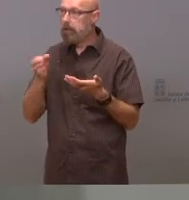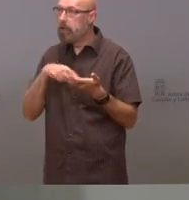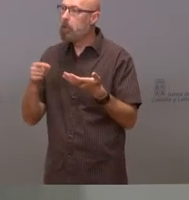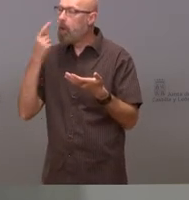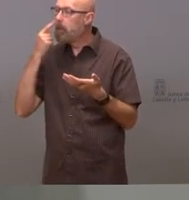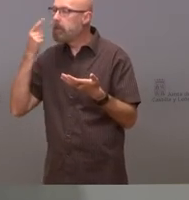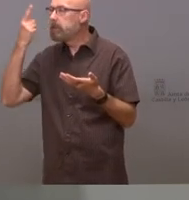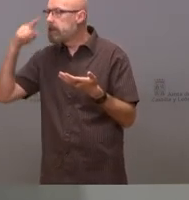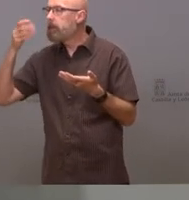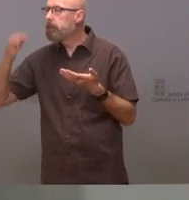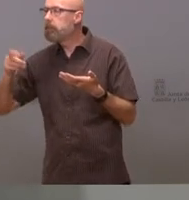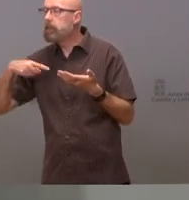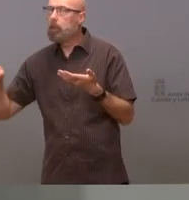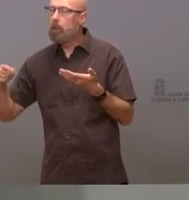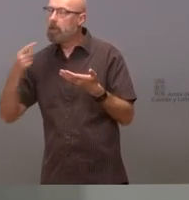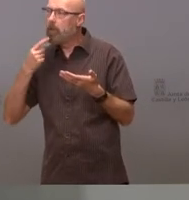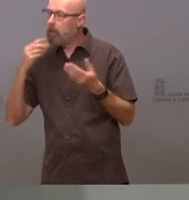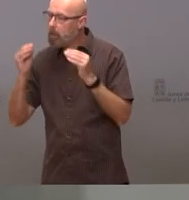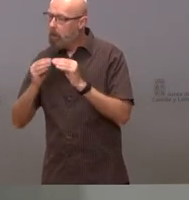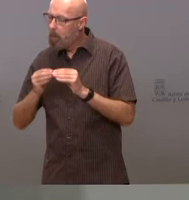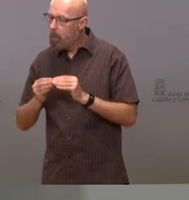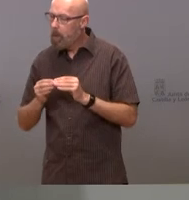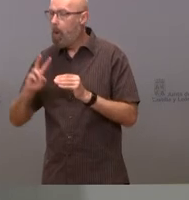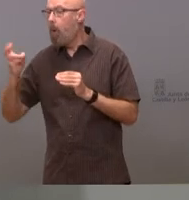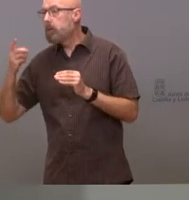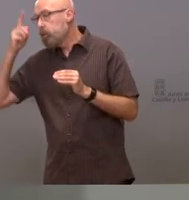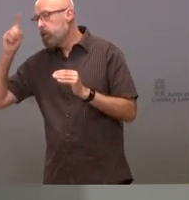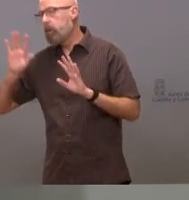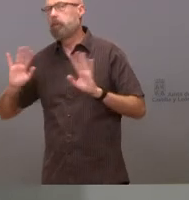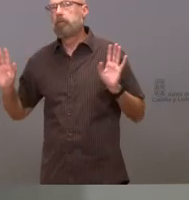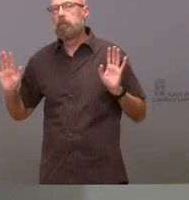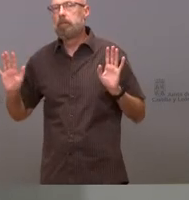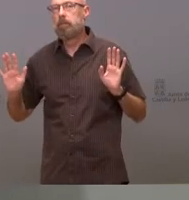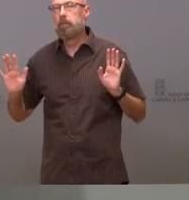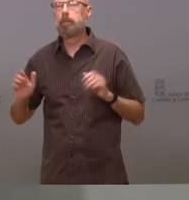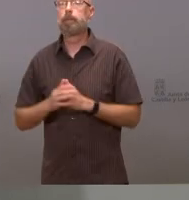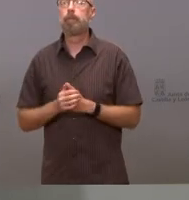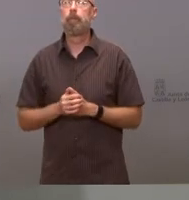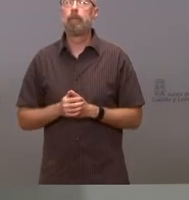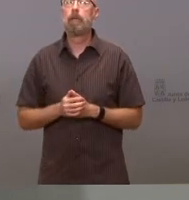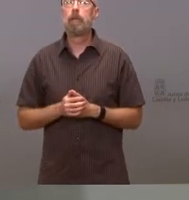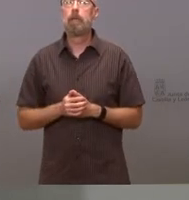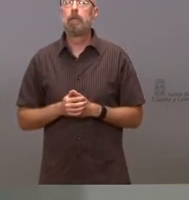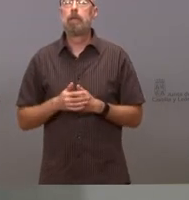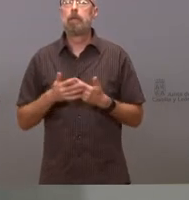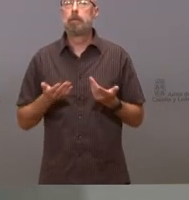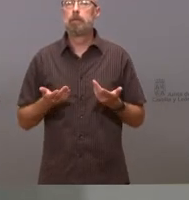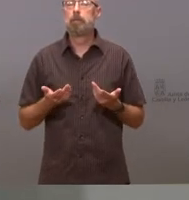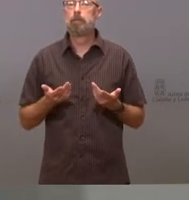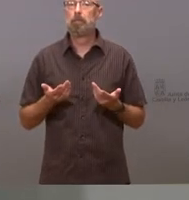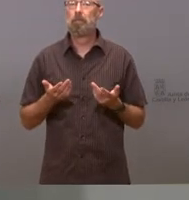asegurar que es correcta la otra no nos pueden decir nada ni a favor ni en contra es decir que en ningún caso